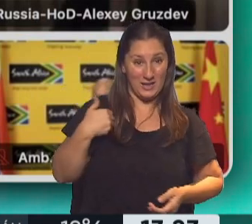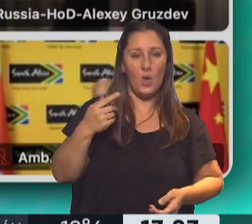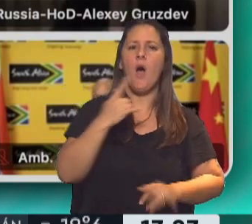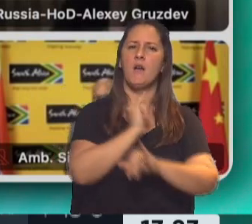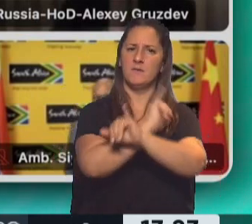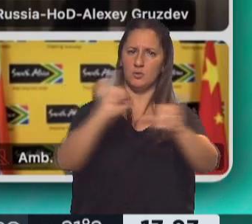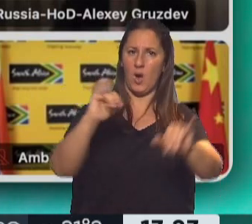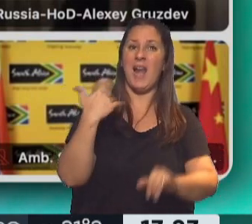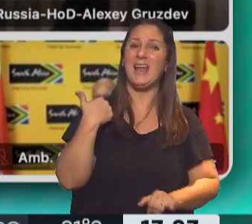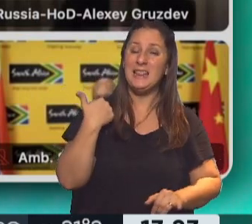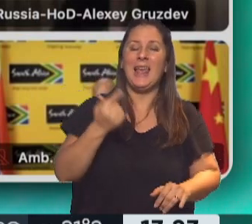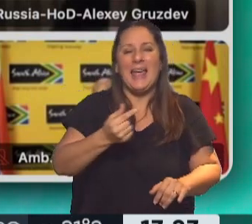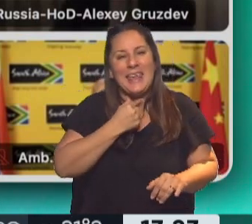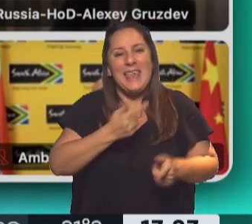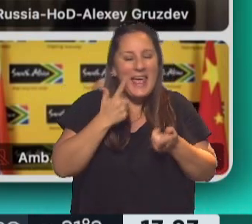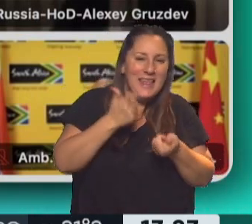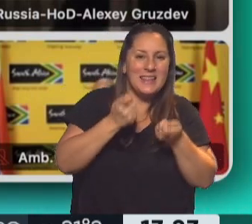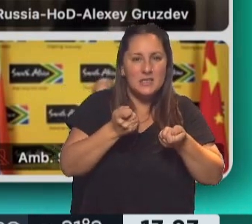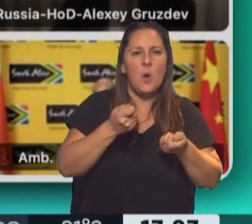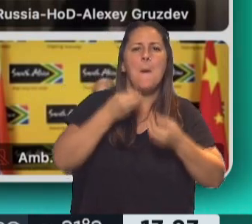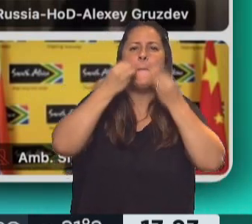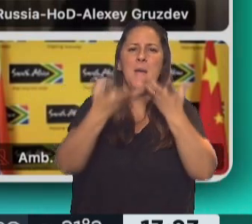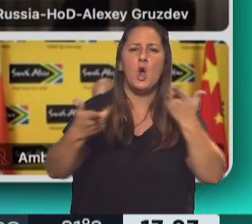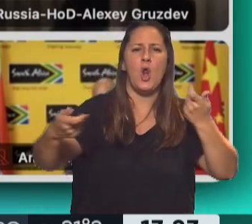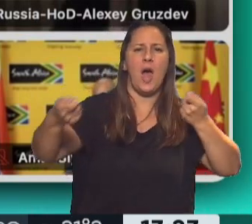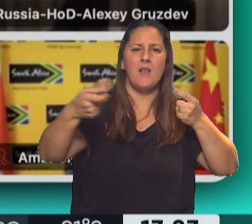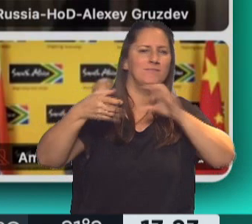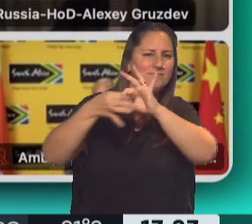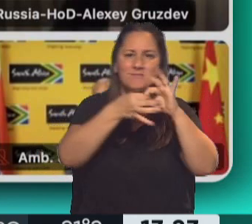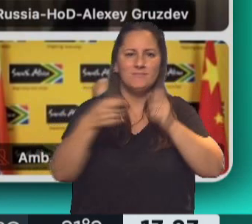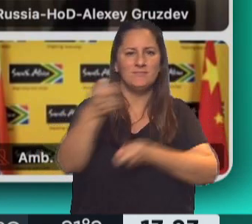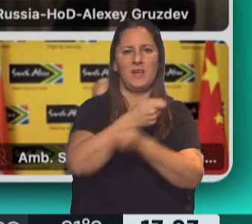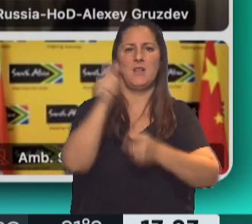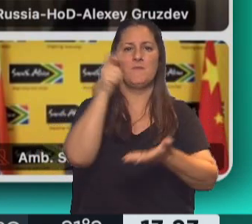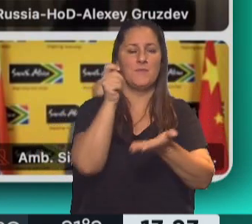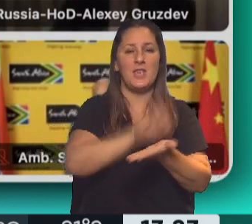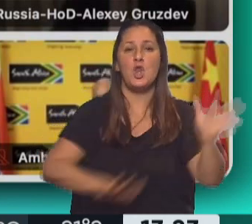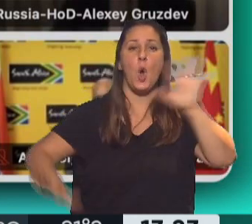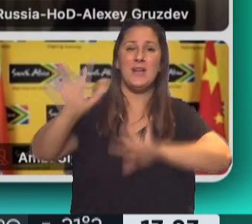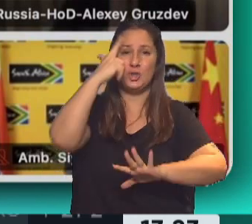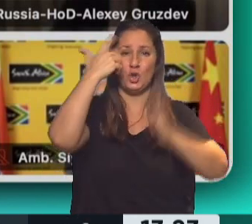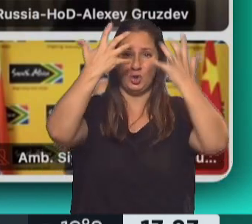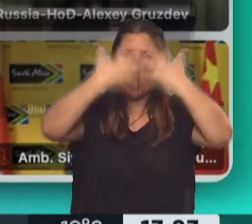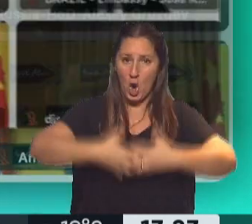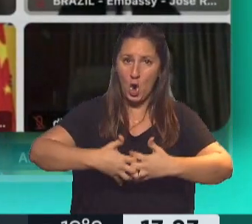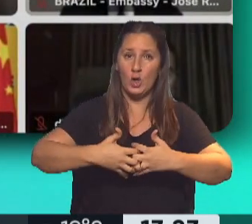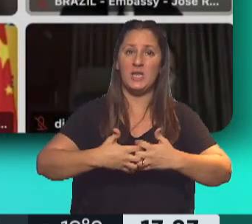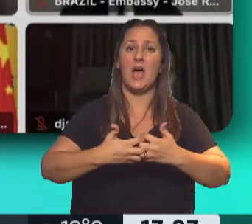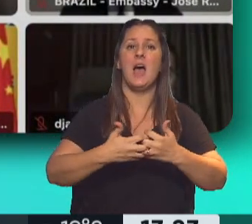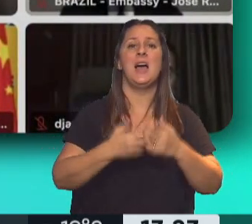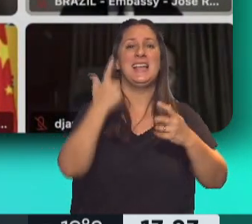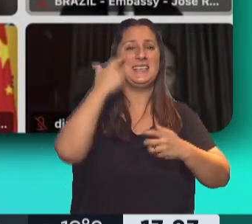Argentina tiene la intención de mejorar la cooperación en infraestructura e innovación tecnológica entre